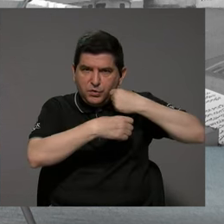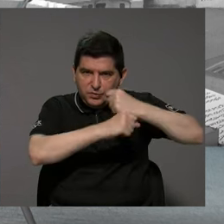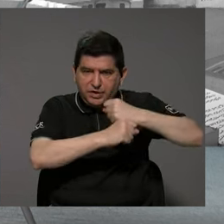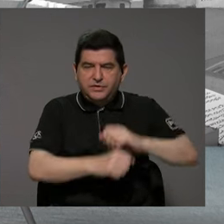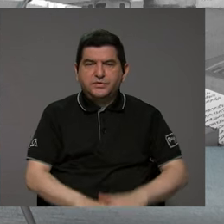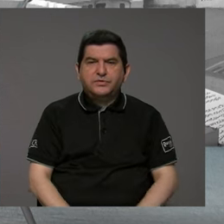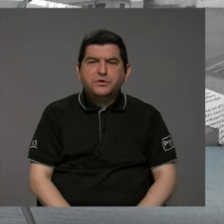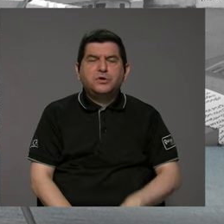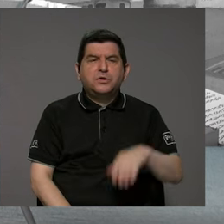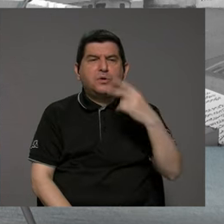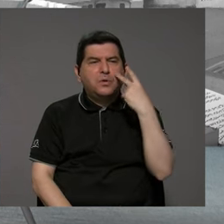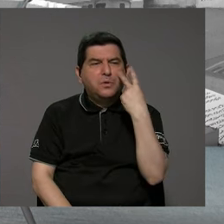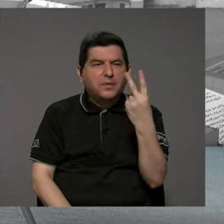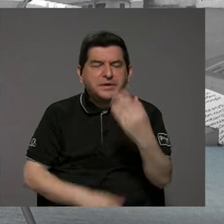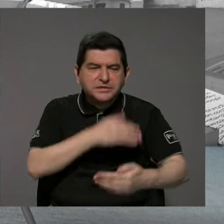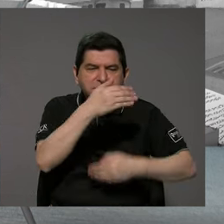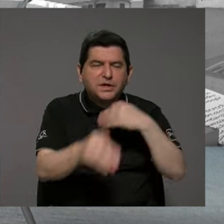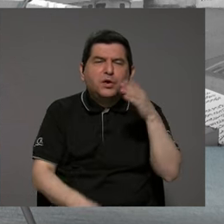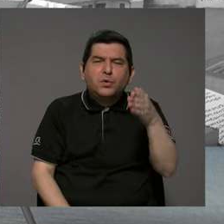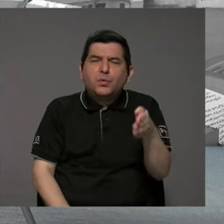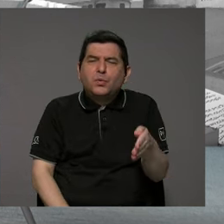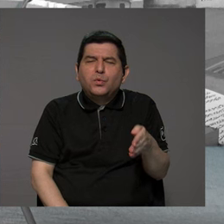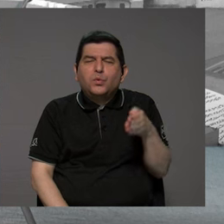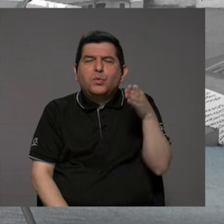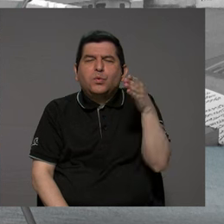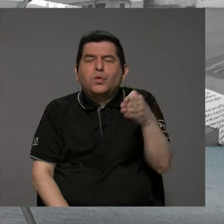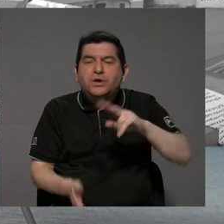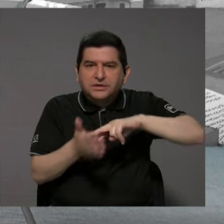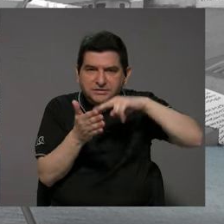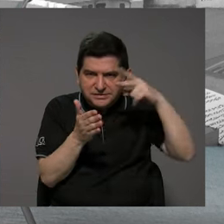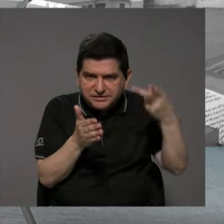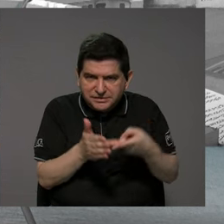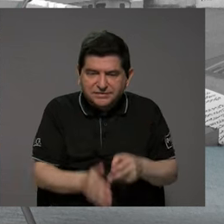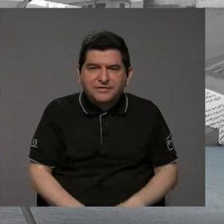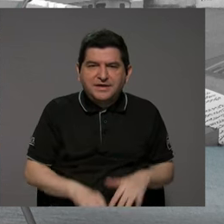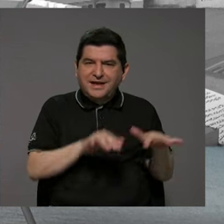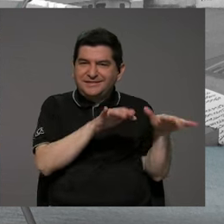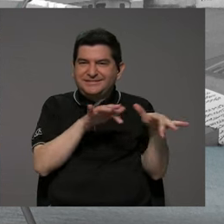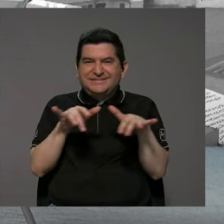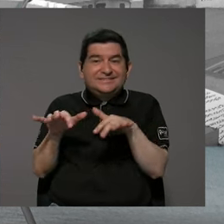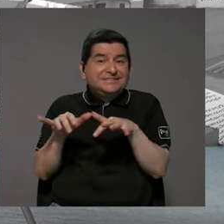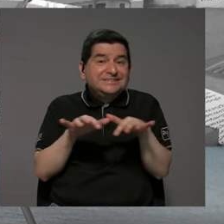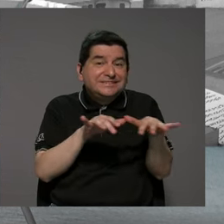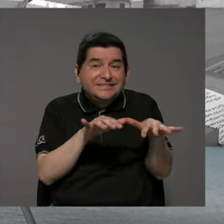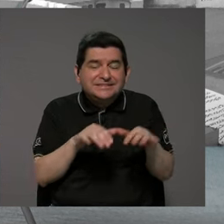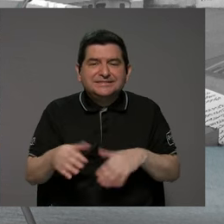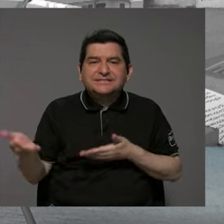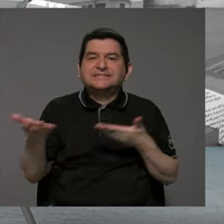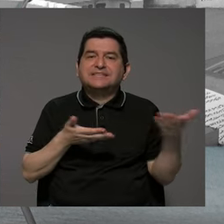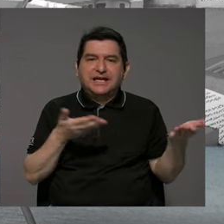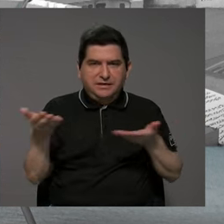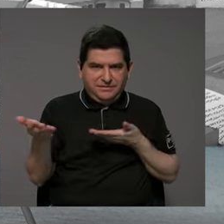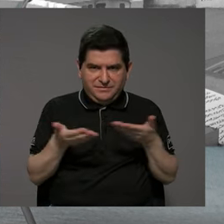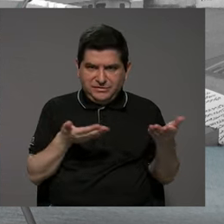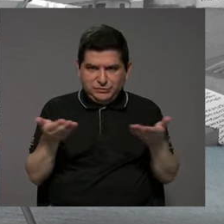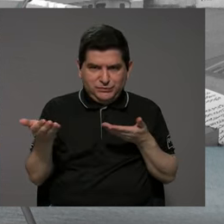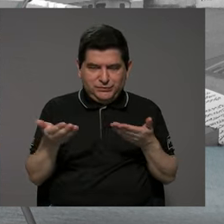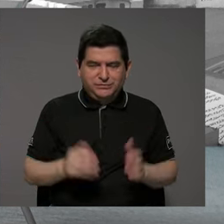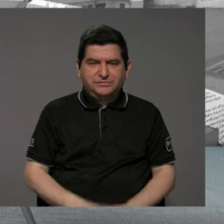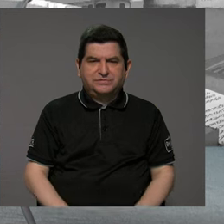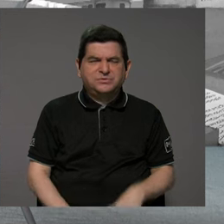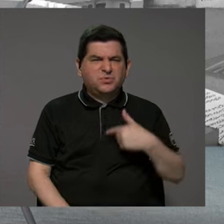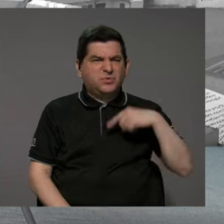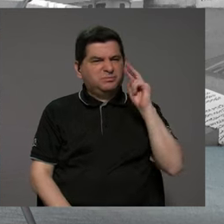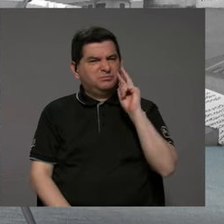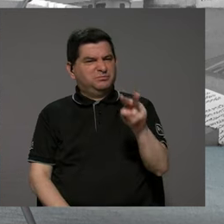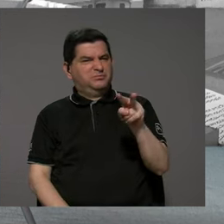lo que sí se ve es un proceso lento en lo que es la digitalización de servicios, básicamente. Ahí lo